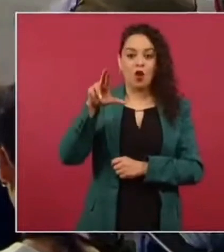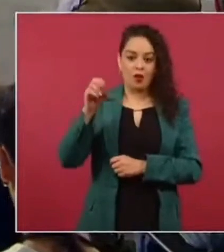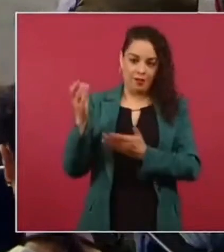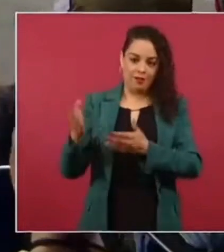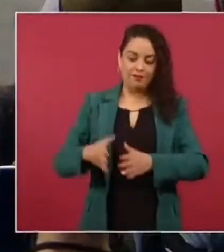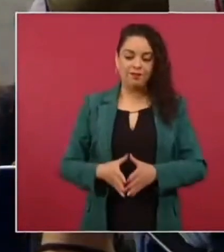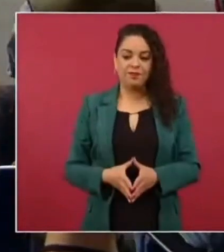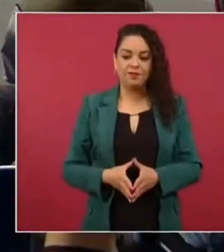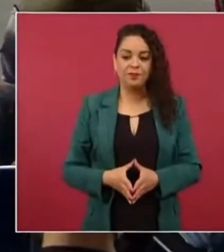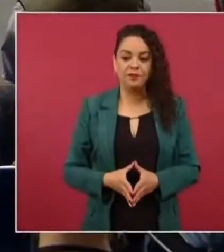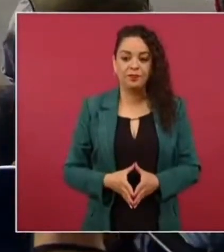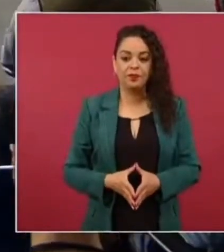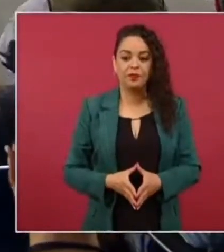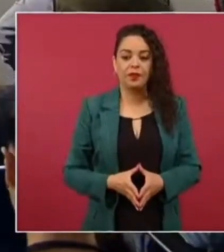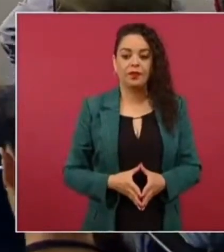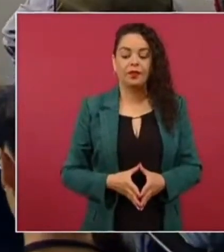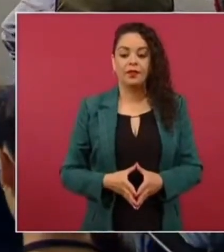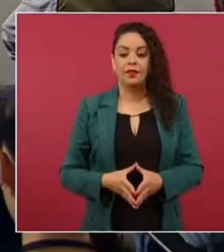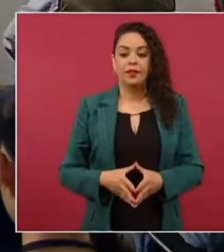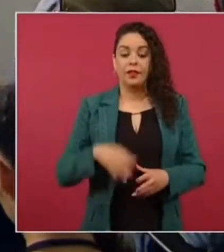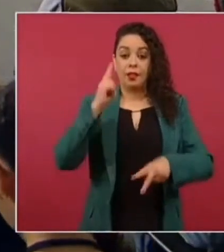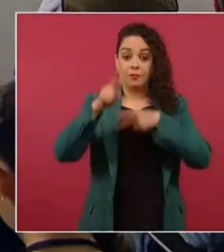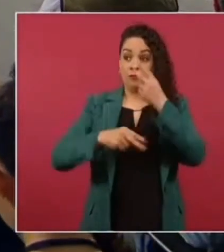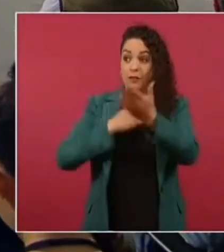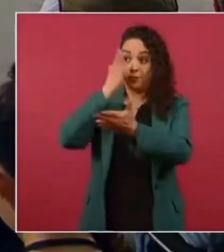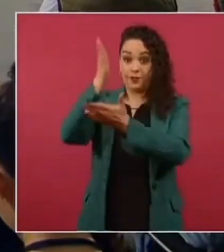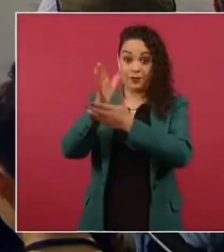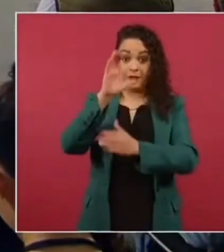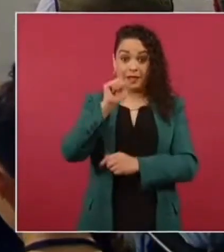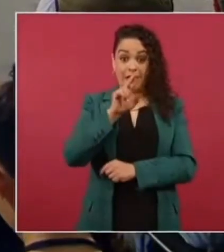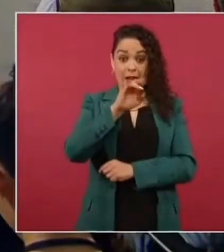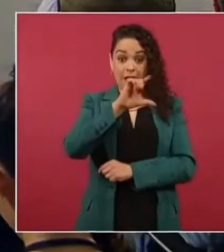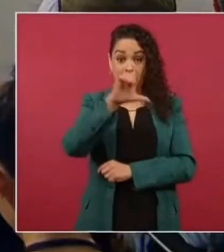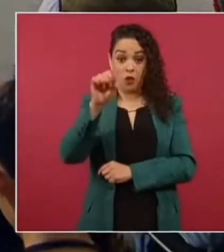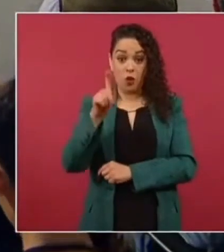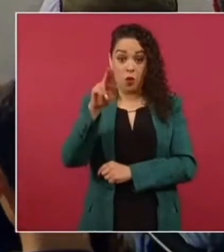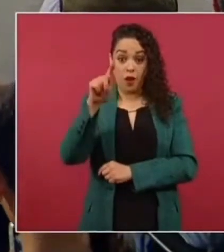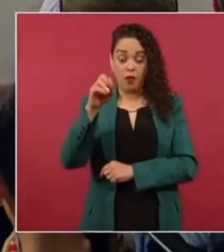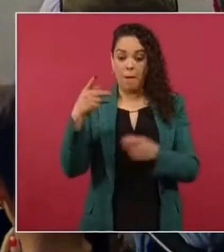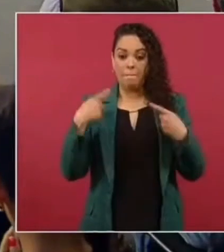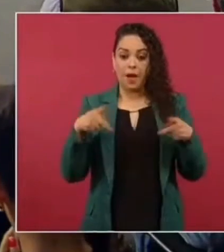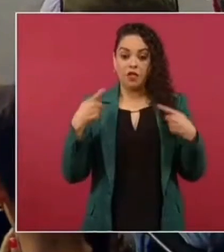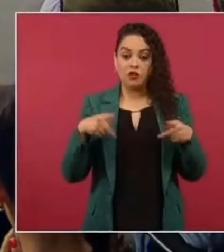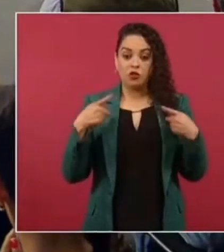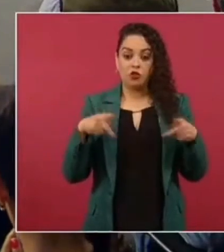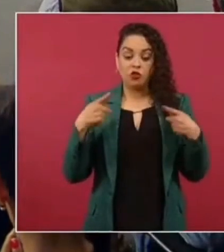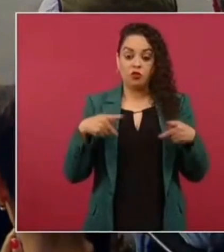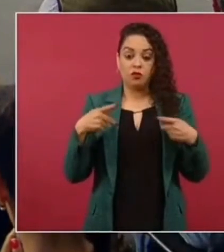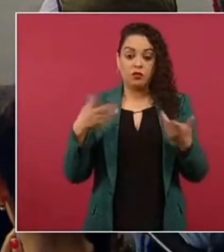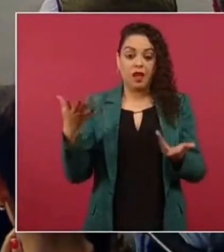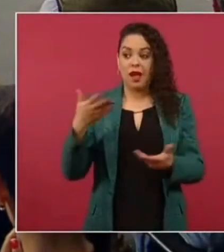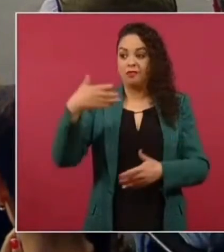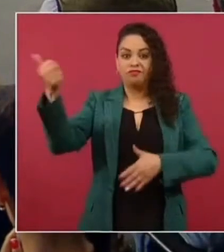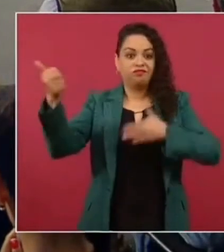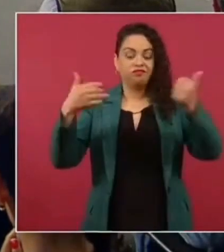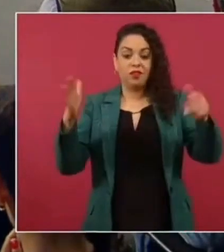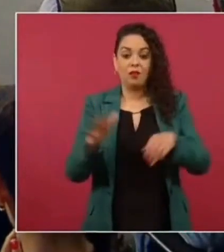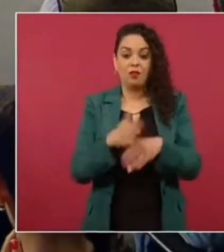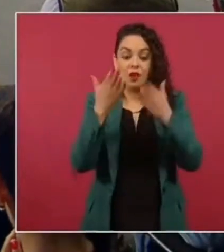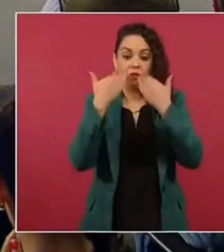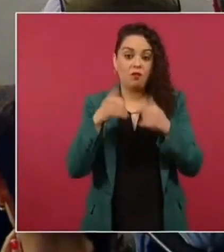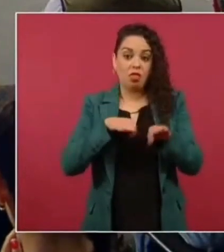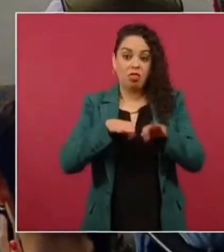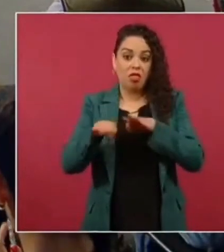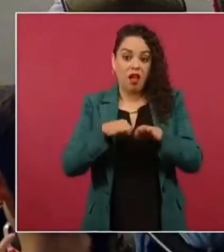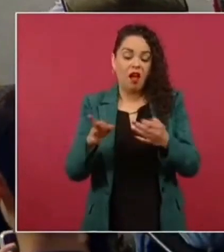cuando llegamos a a Carrello Puerto ahorita pues había pues la gente se iba porque no no había fuentes de trabajo muchos se